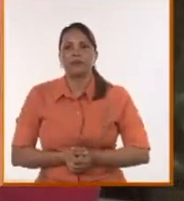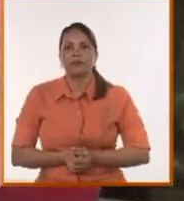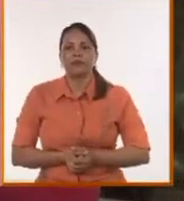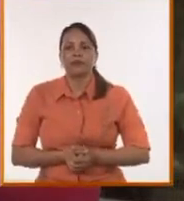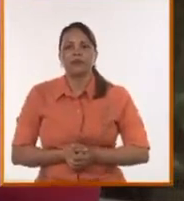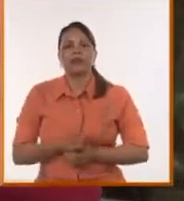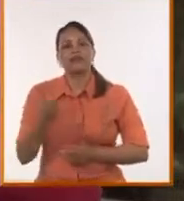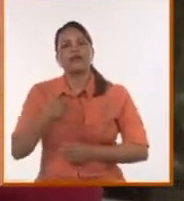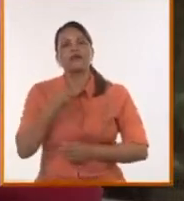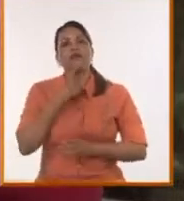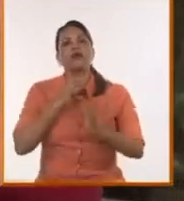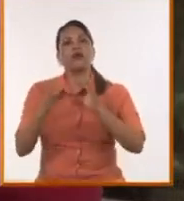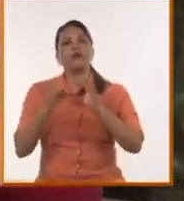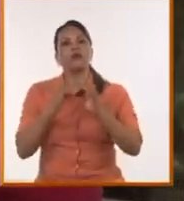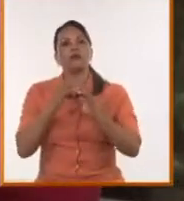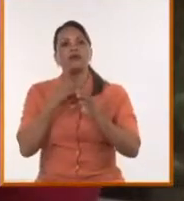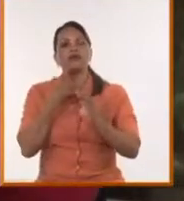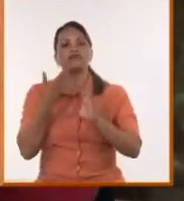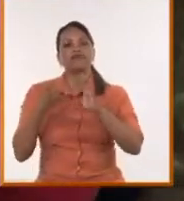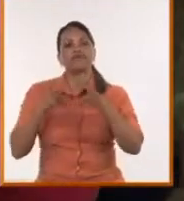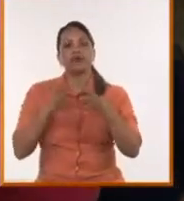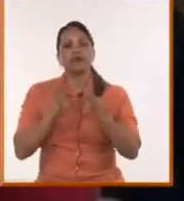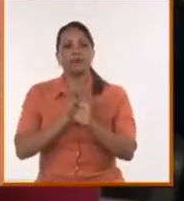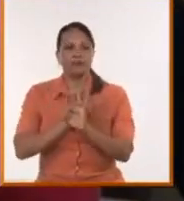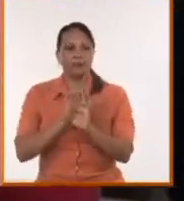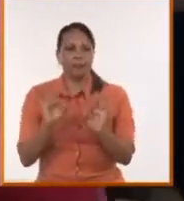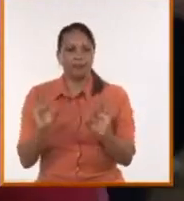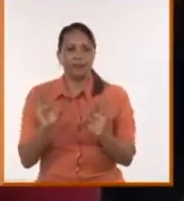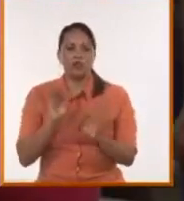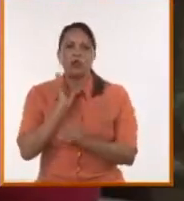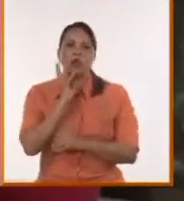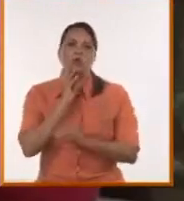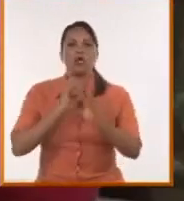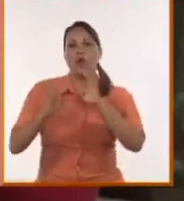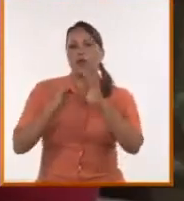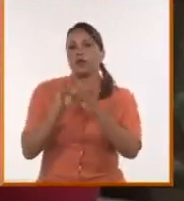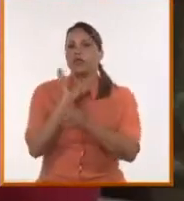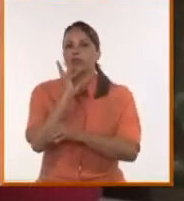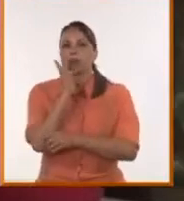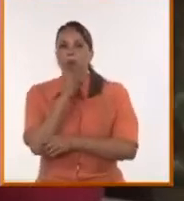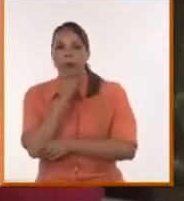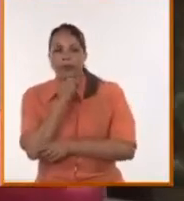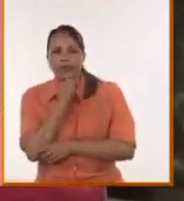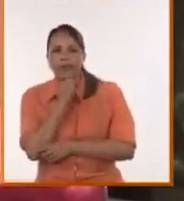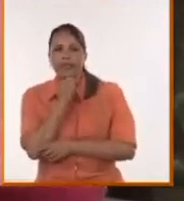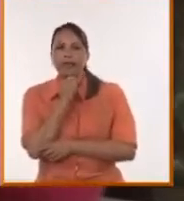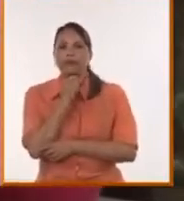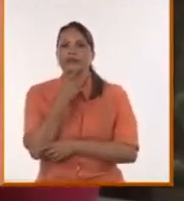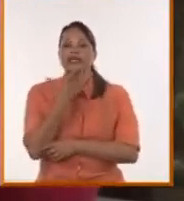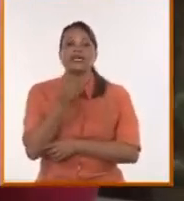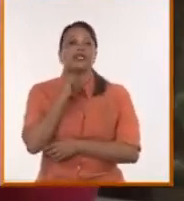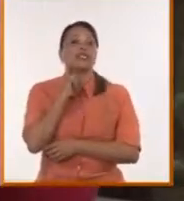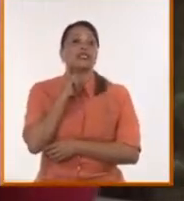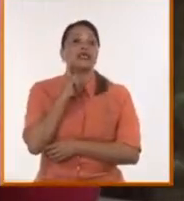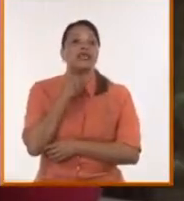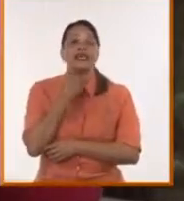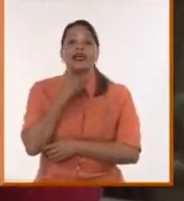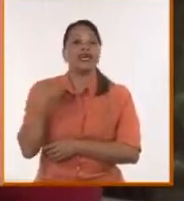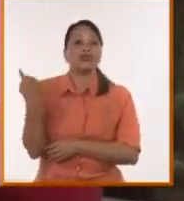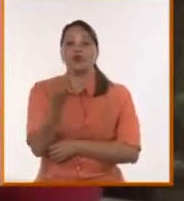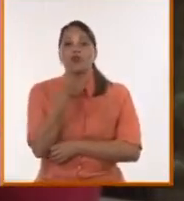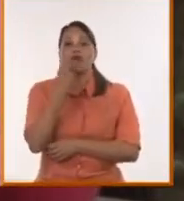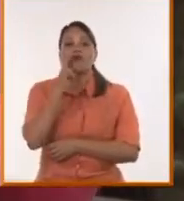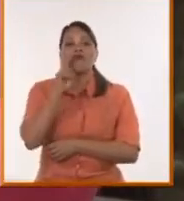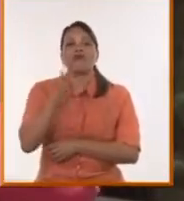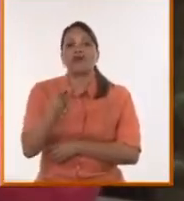una comunicación estética, es hacer una comunicación bonita, es hacer una comunicación agradable, que se oiga, o sea, que uno lo